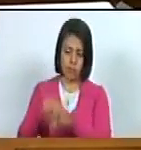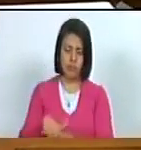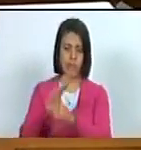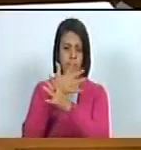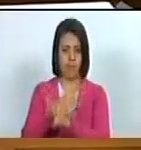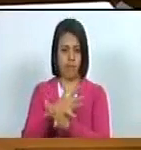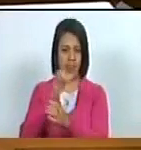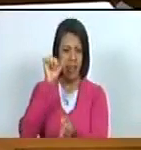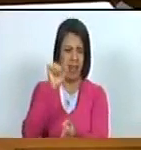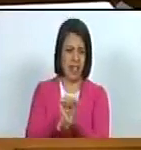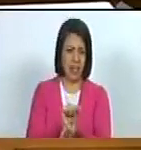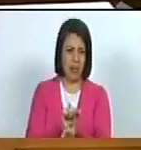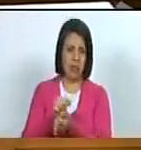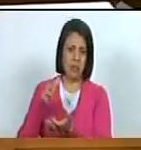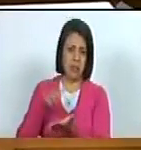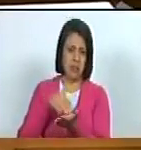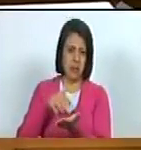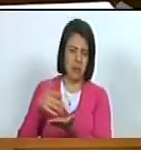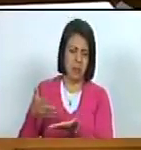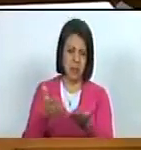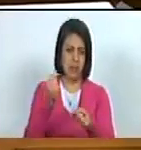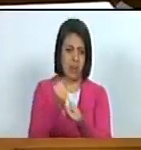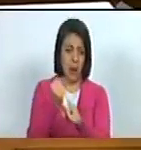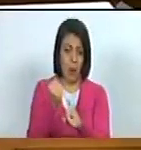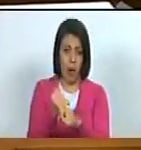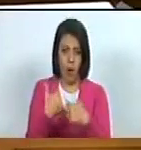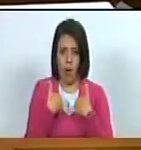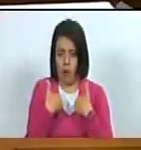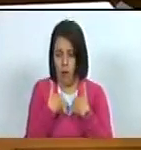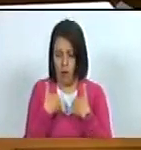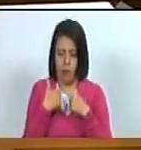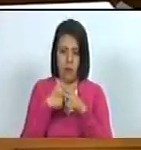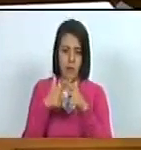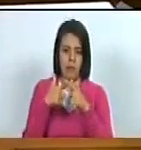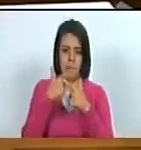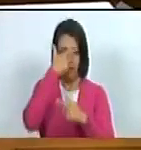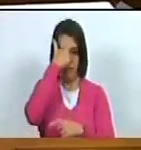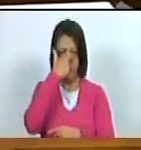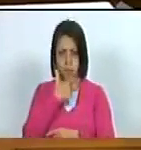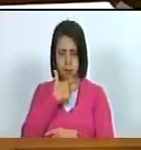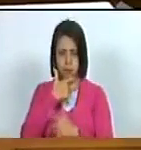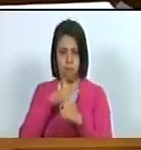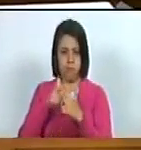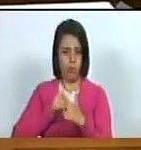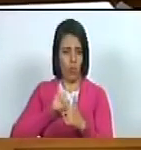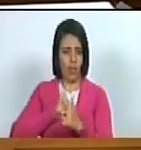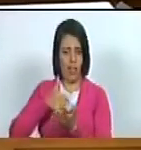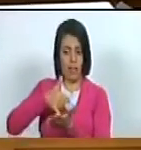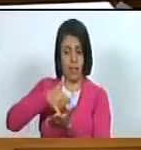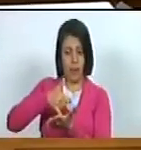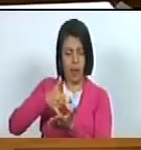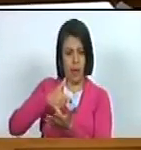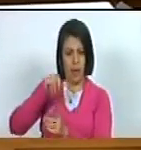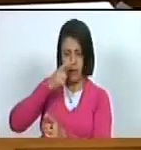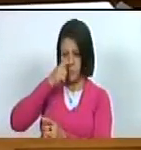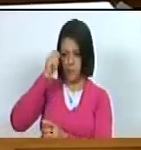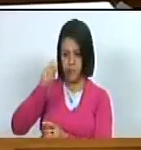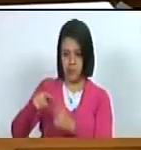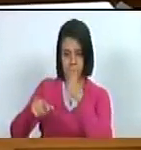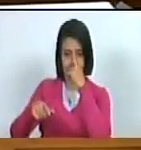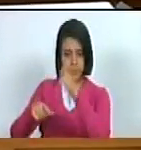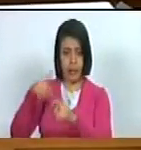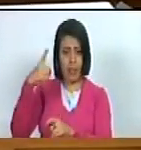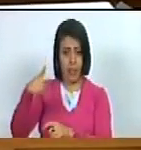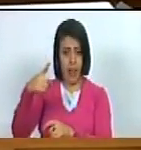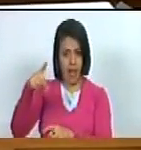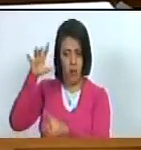esclavitud servidumbre y trabajo forzoso así como su integridad personal y cualquier vulneración o violación de sus